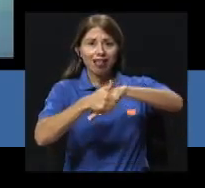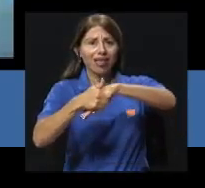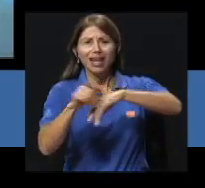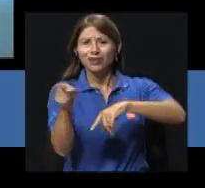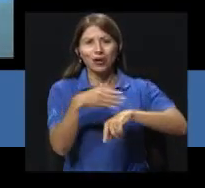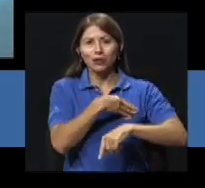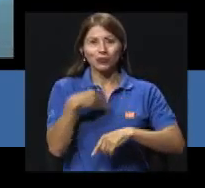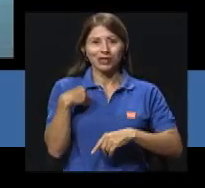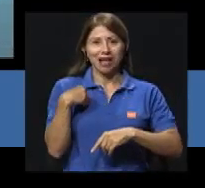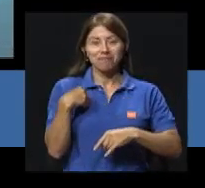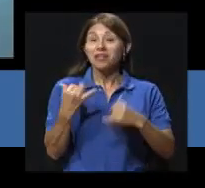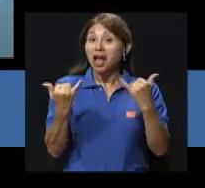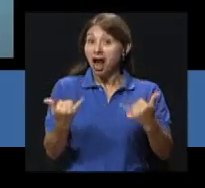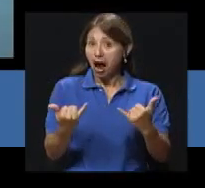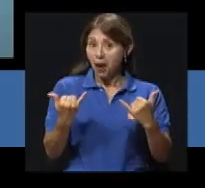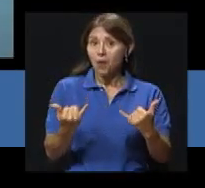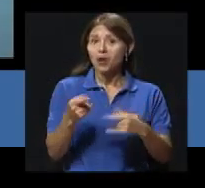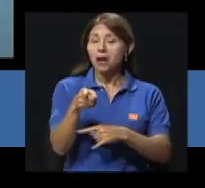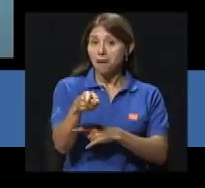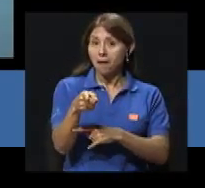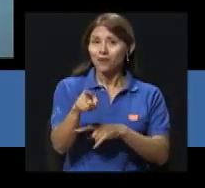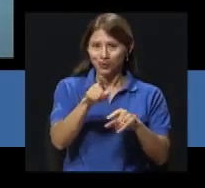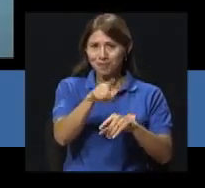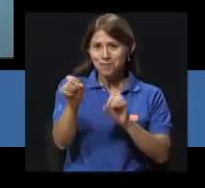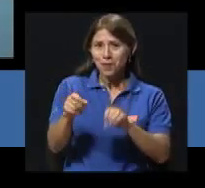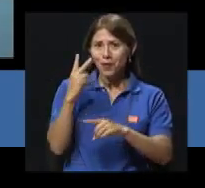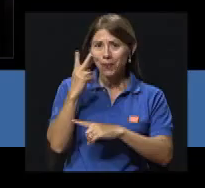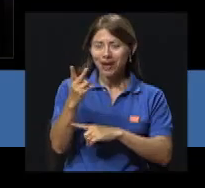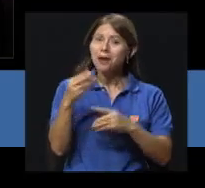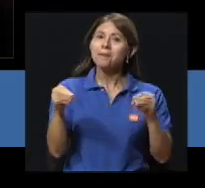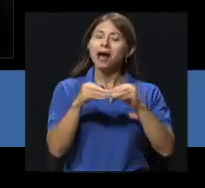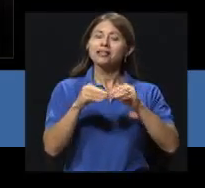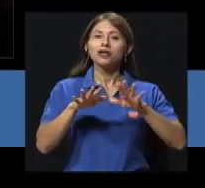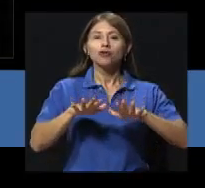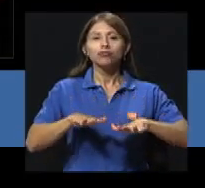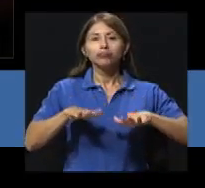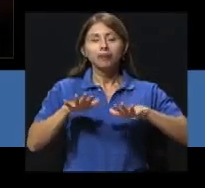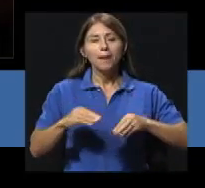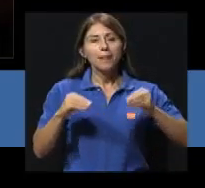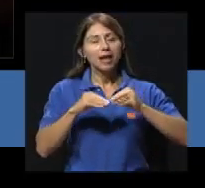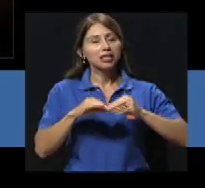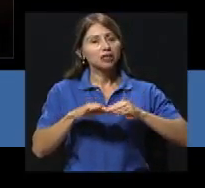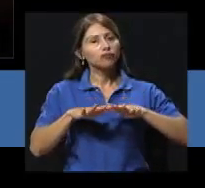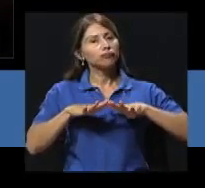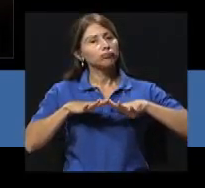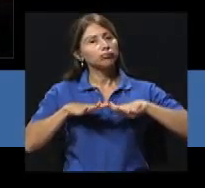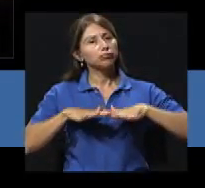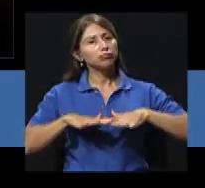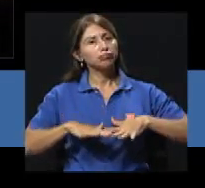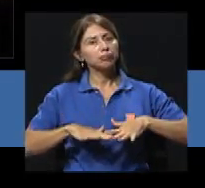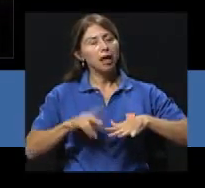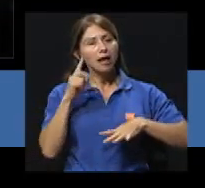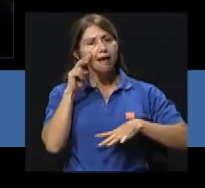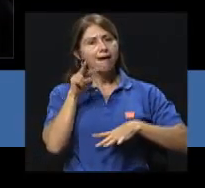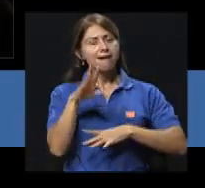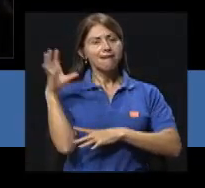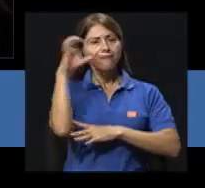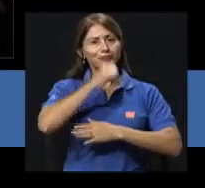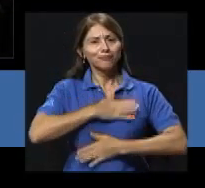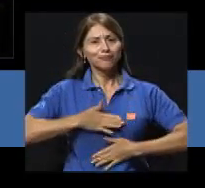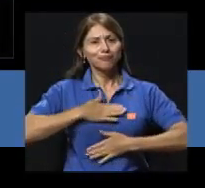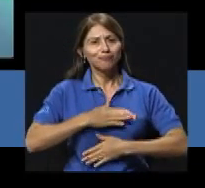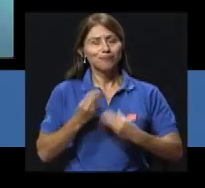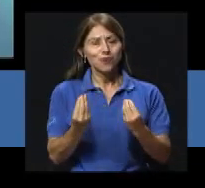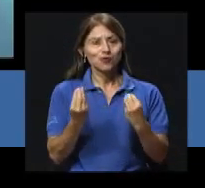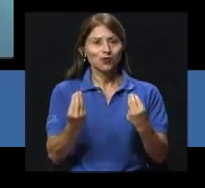No le gusta Que le agarren Las manitas Y ahora estaba Lo pudiste ver Ahora en las tomas Estaba más relajada Más tranquila De hecho Se